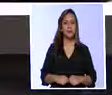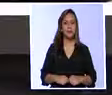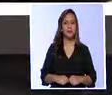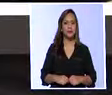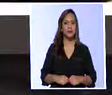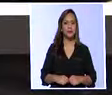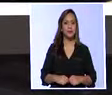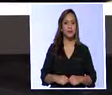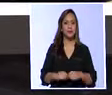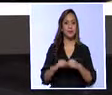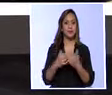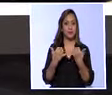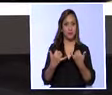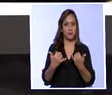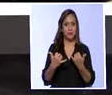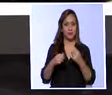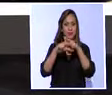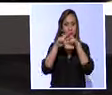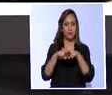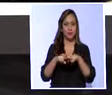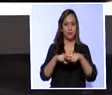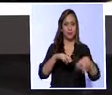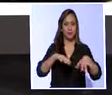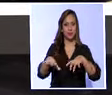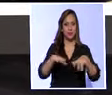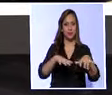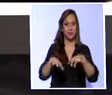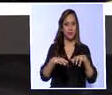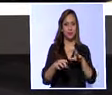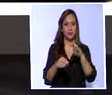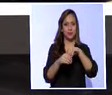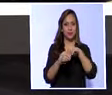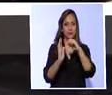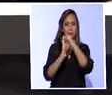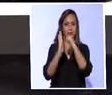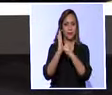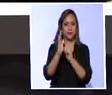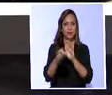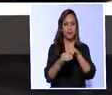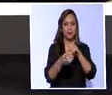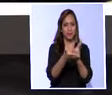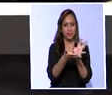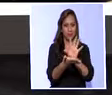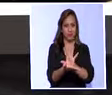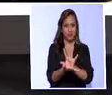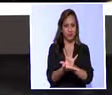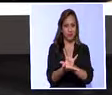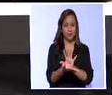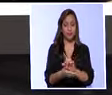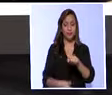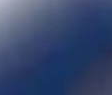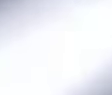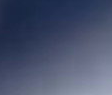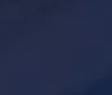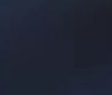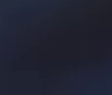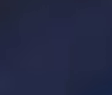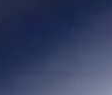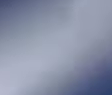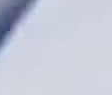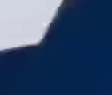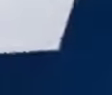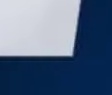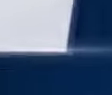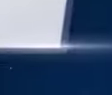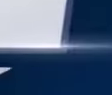Y ahora revisamos las actividades previstas en la Agenda Legislativa. Para este domingo 2 de julio, a partir